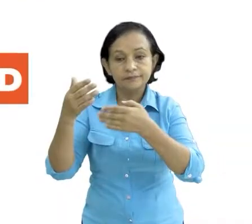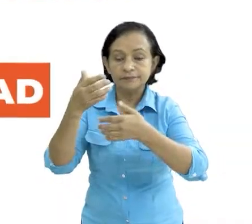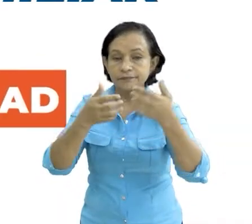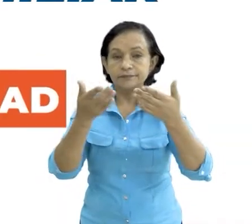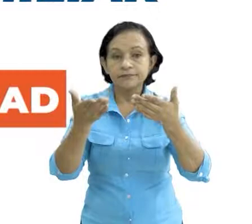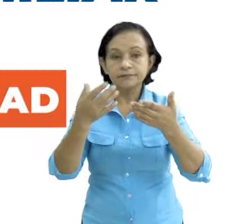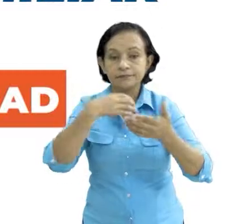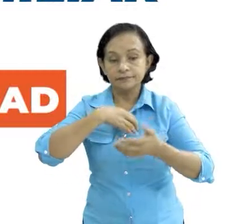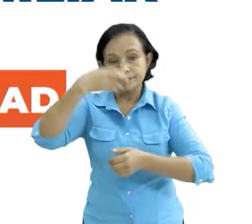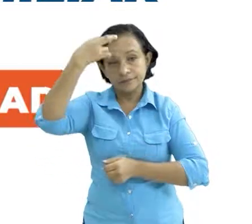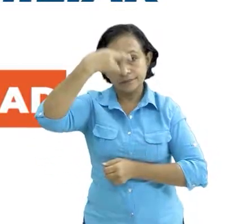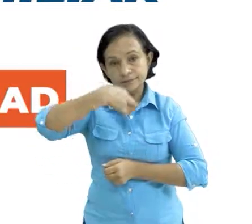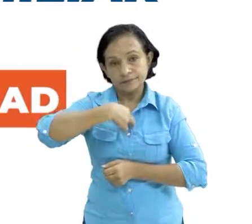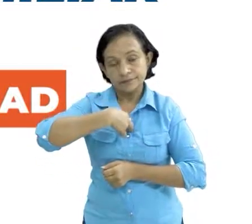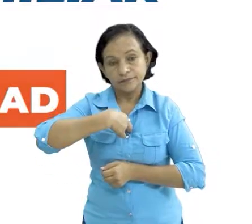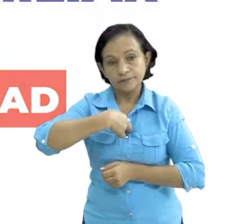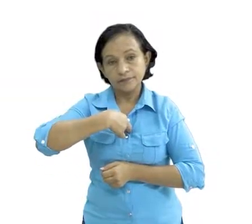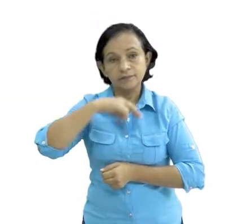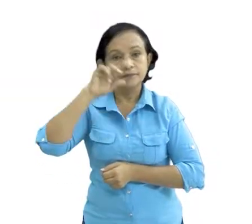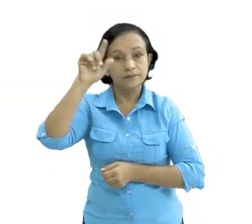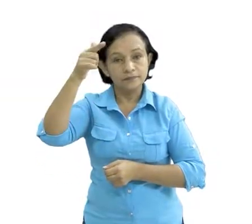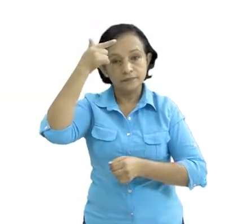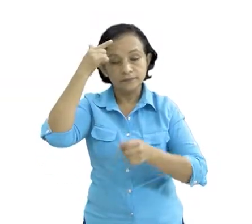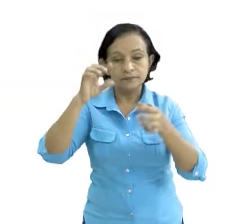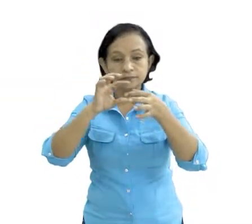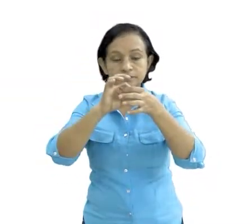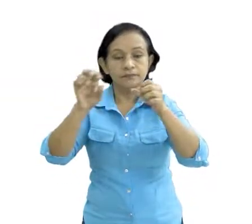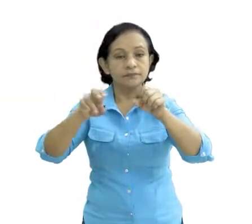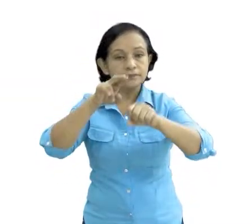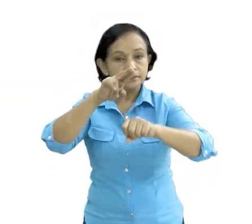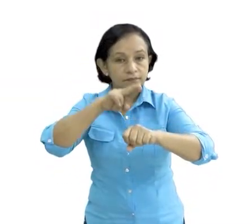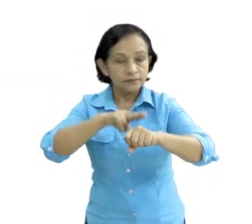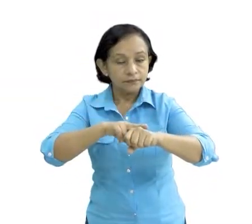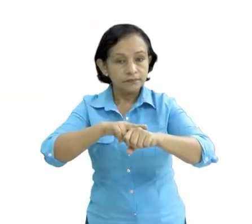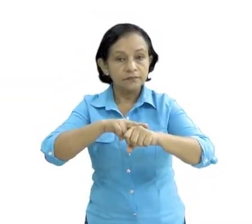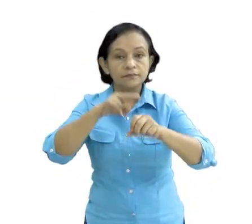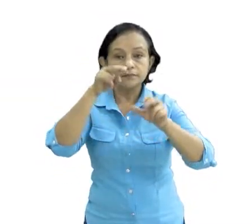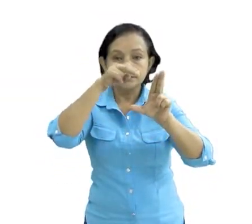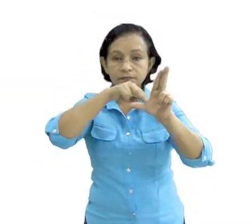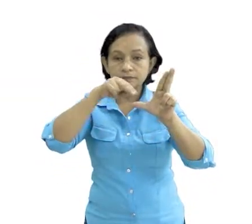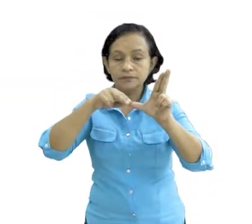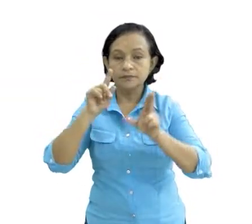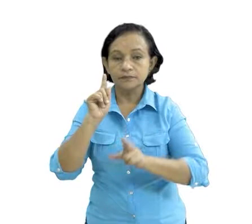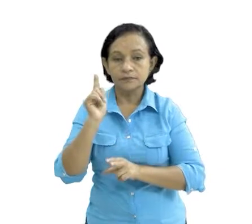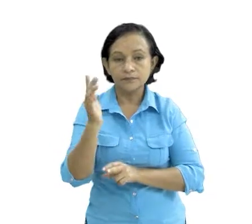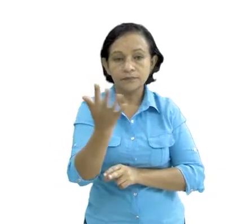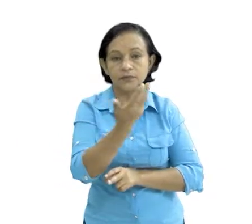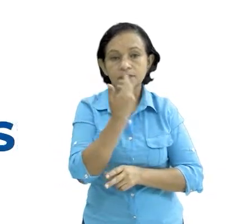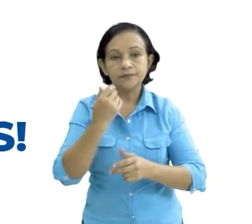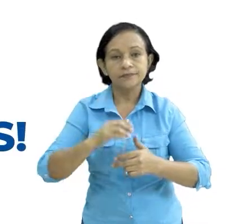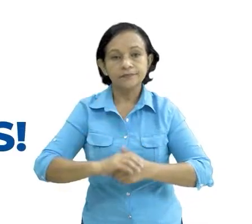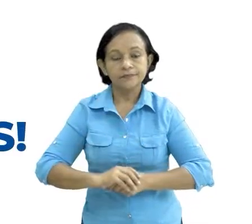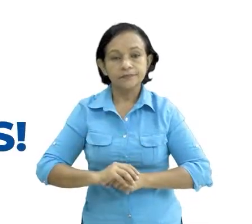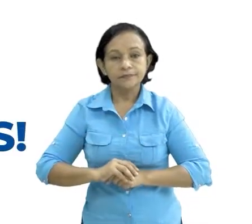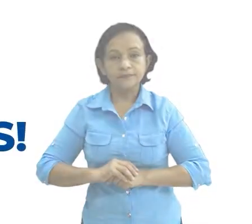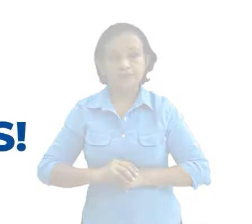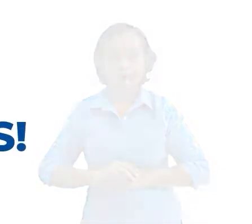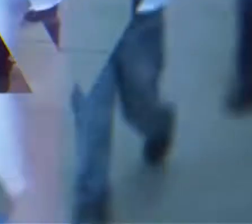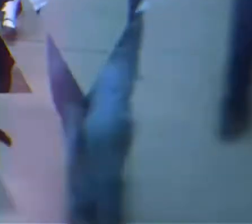amenazas es nuestra responsabilidad gobierno de reconciliación y unidad nacional sin APRED somos todos